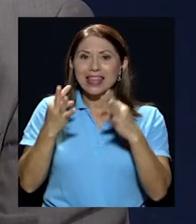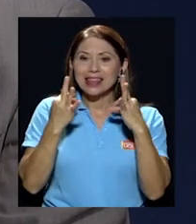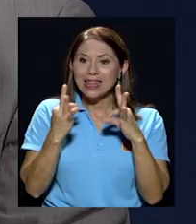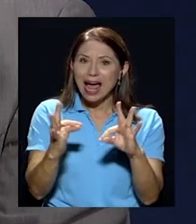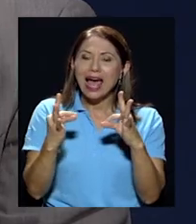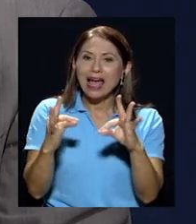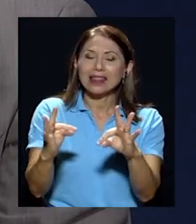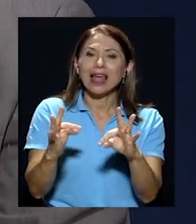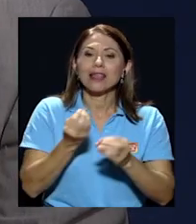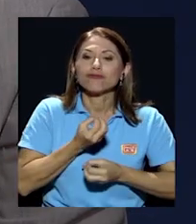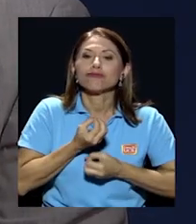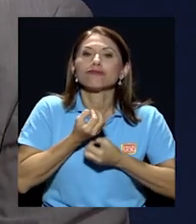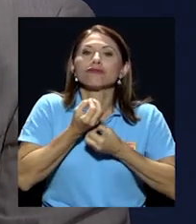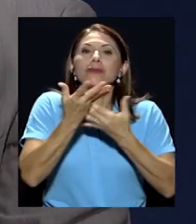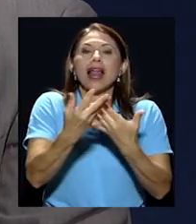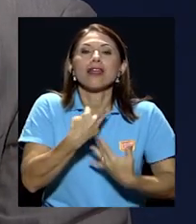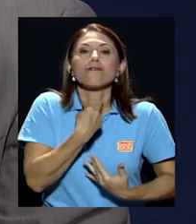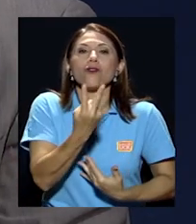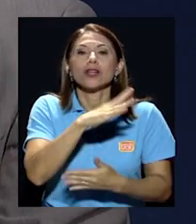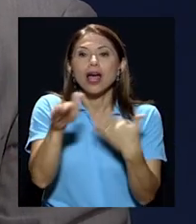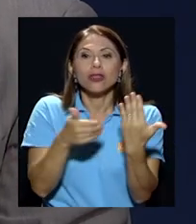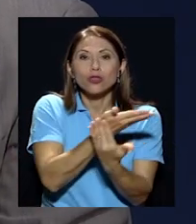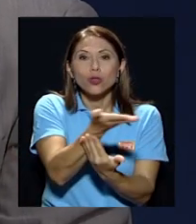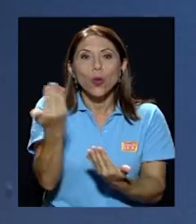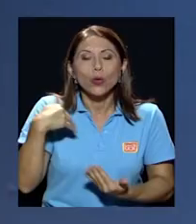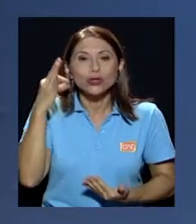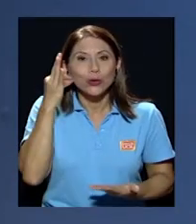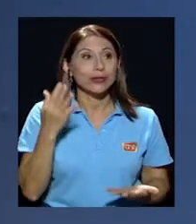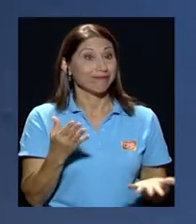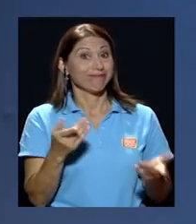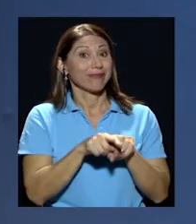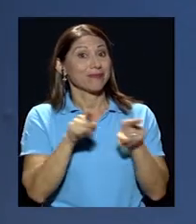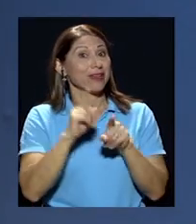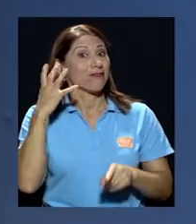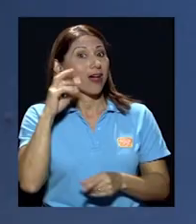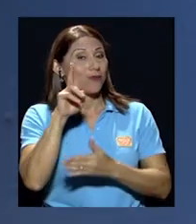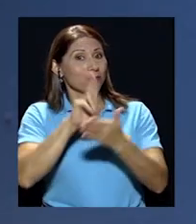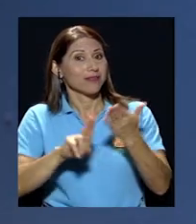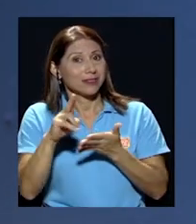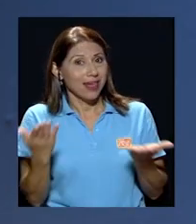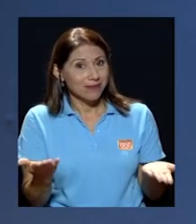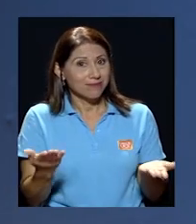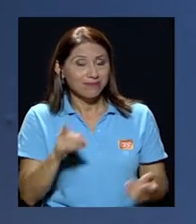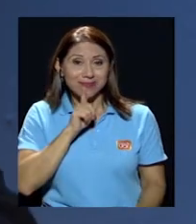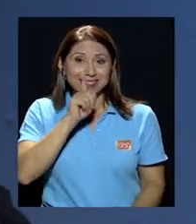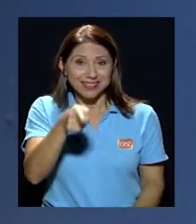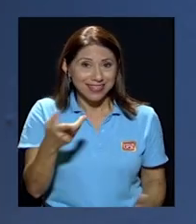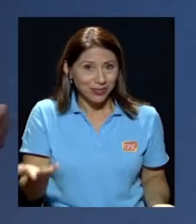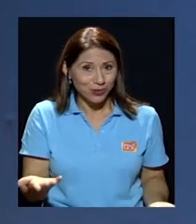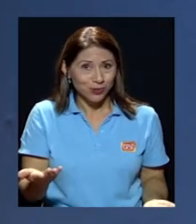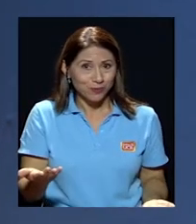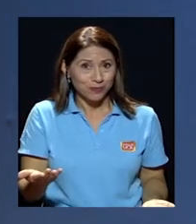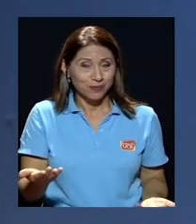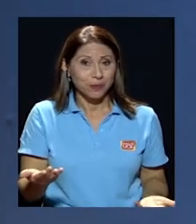a o radio universidad a todos y todas pero seamos sinceros es decir la acumulación de